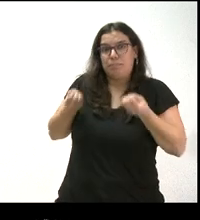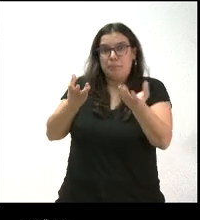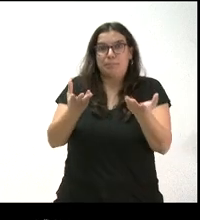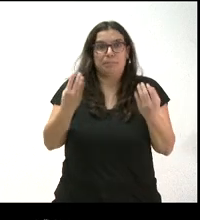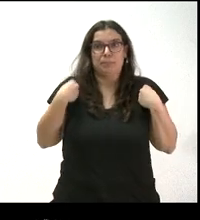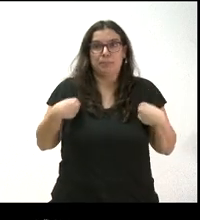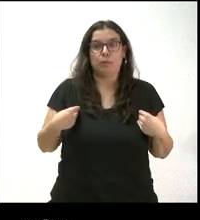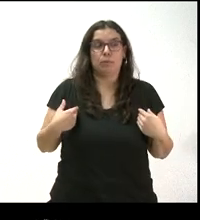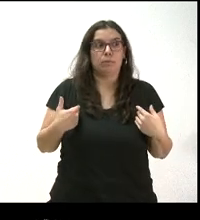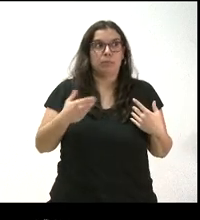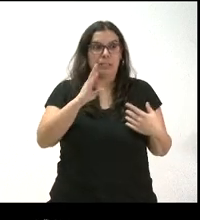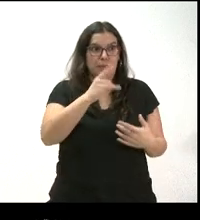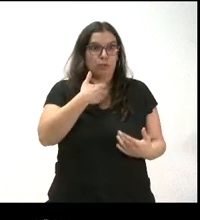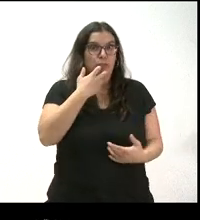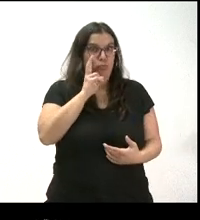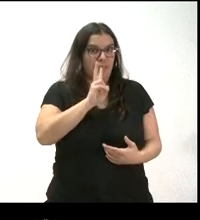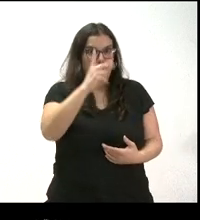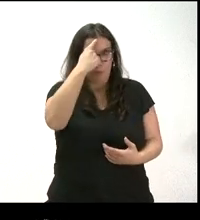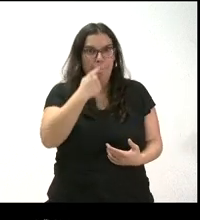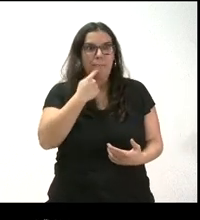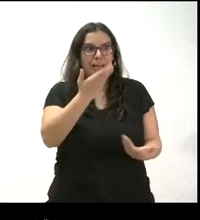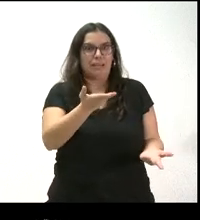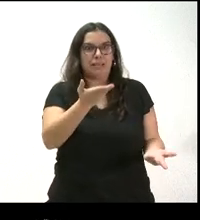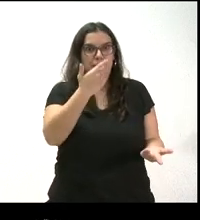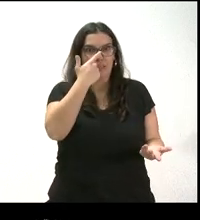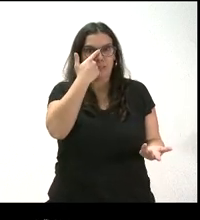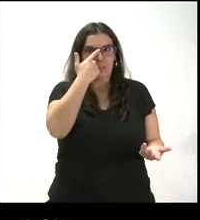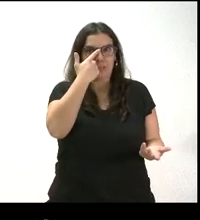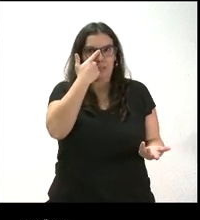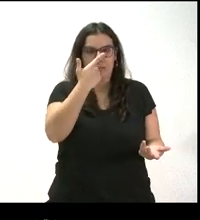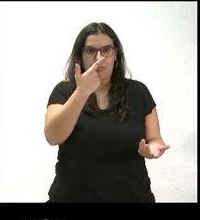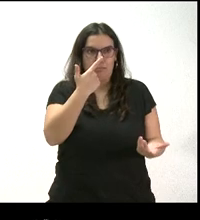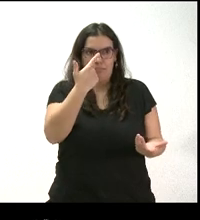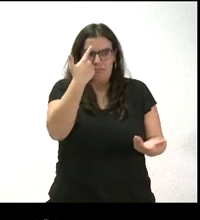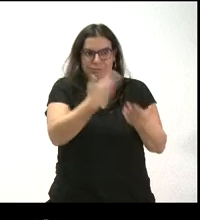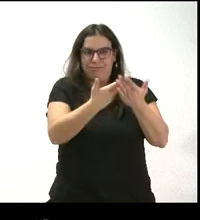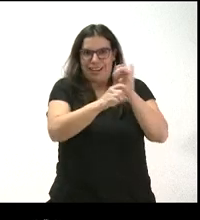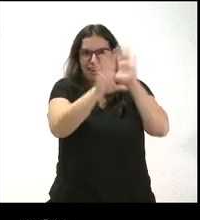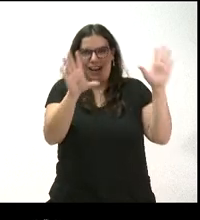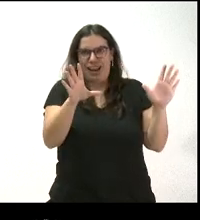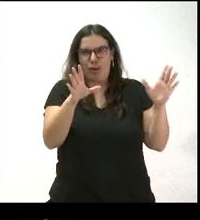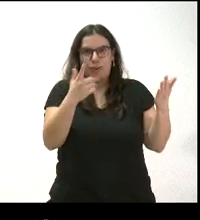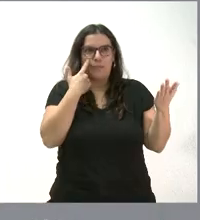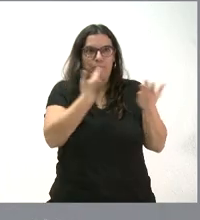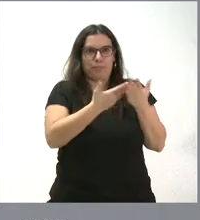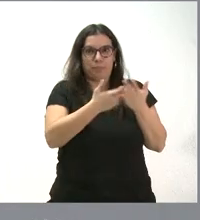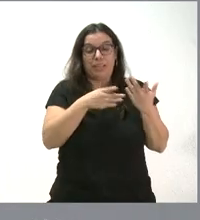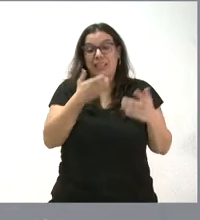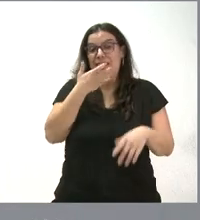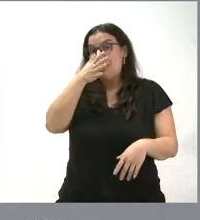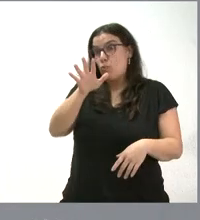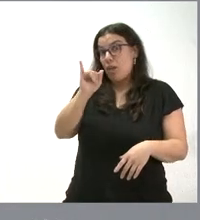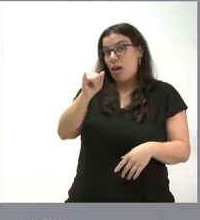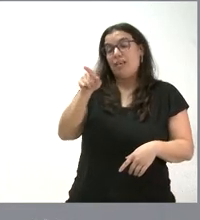si usted ha visto las imágenes, queda claro que ahí hay un… Como ha habido una denuncia, tendrá que ser el